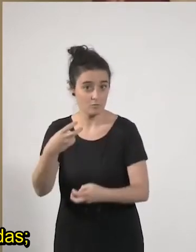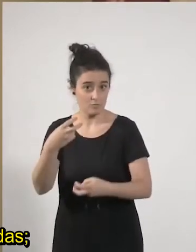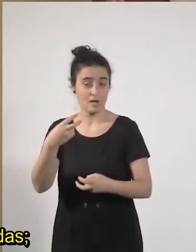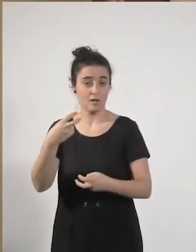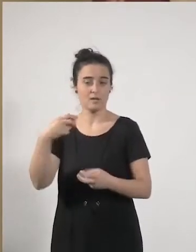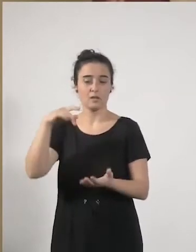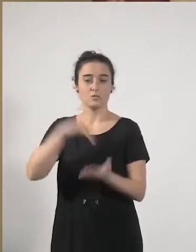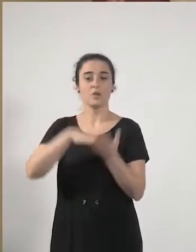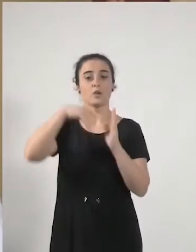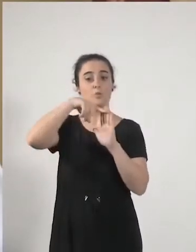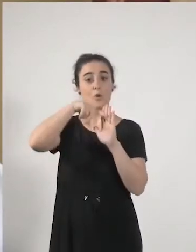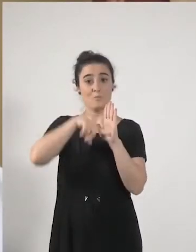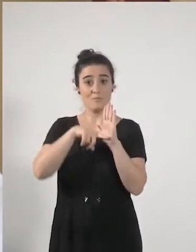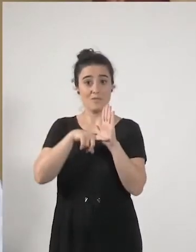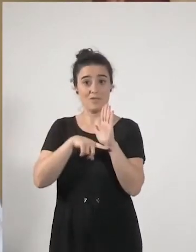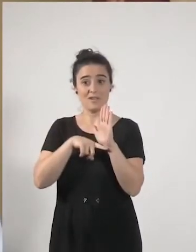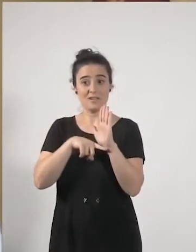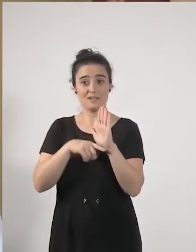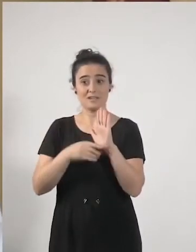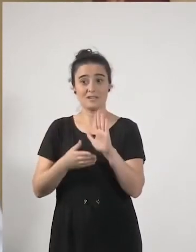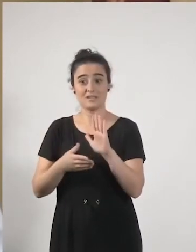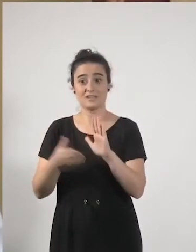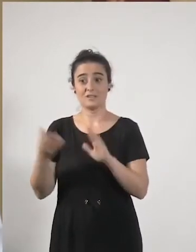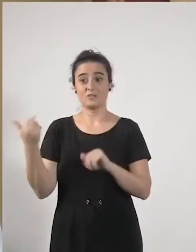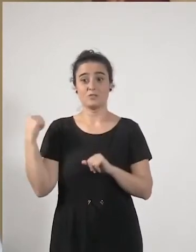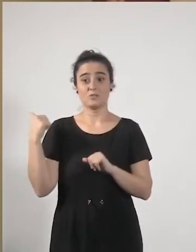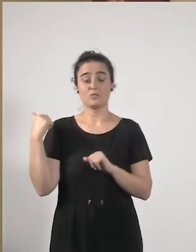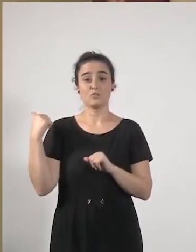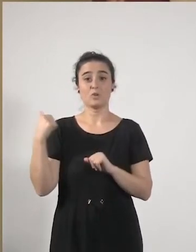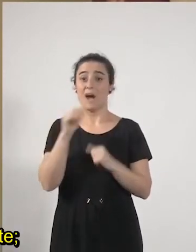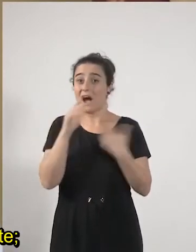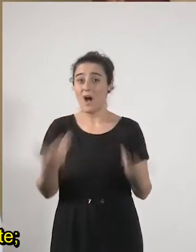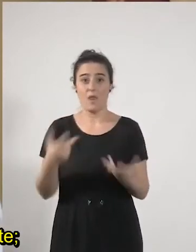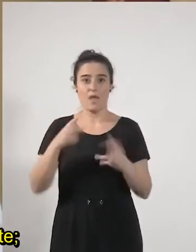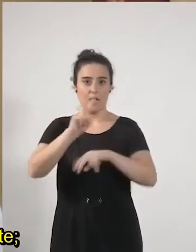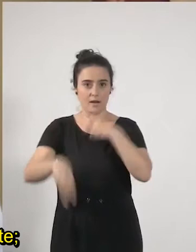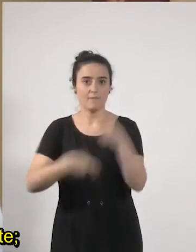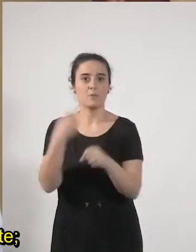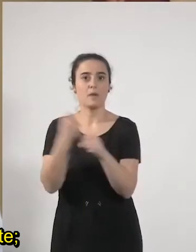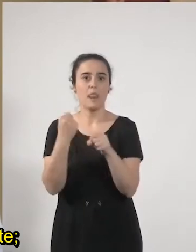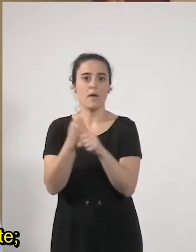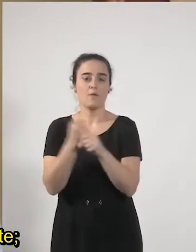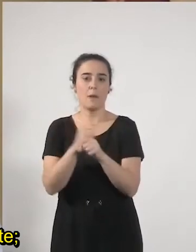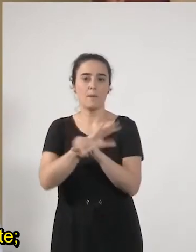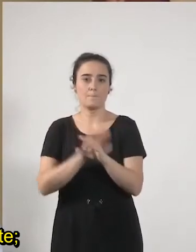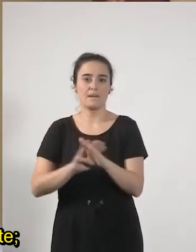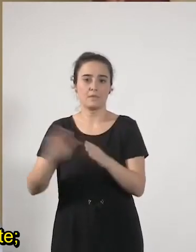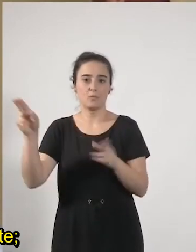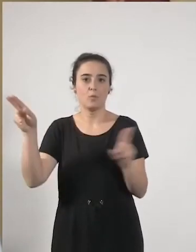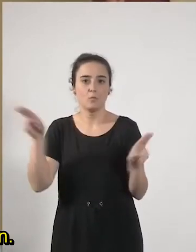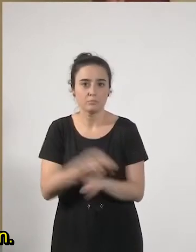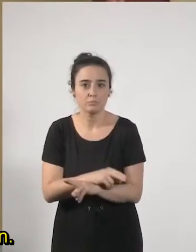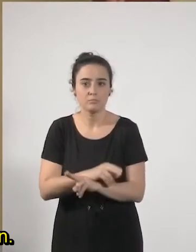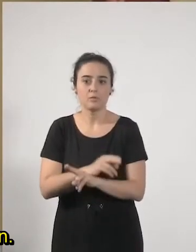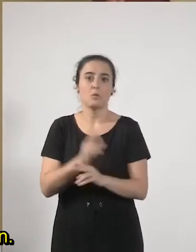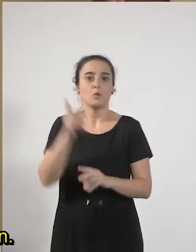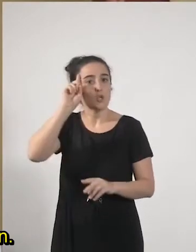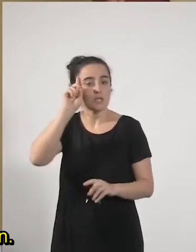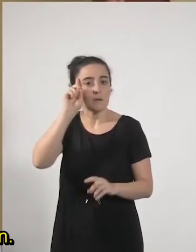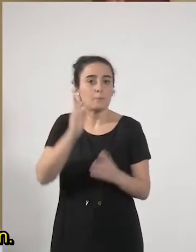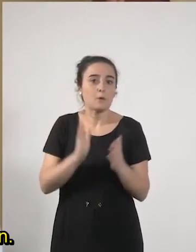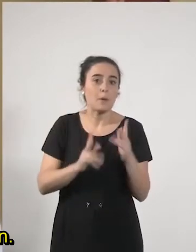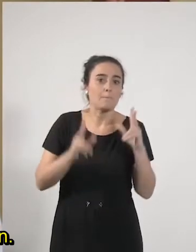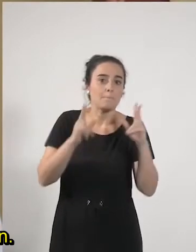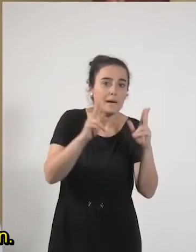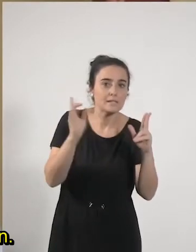anunciadas la derogación de la reforma laboral vigente ya veremos parcial completamente en fin ese es otro